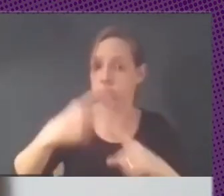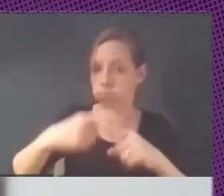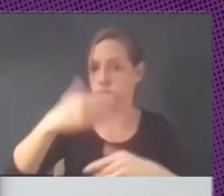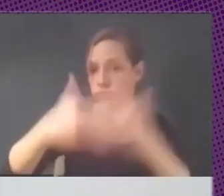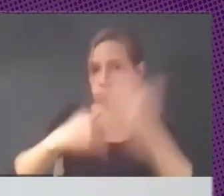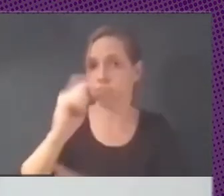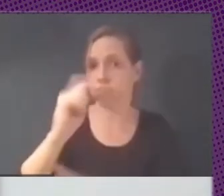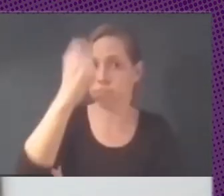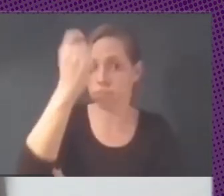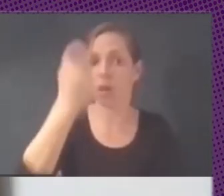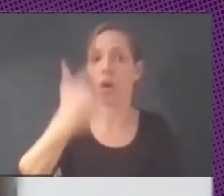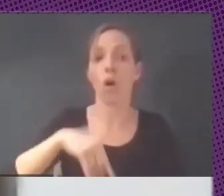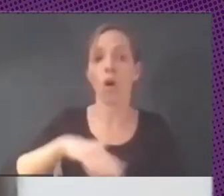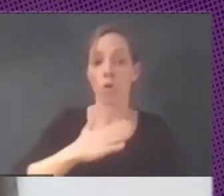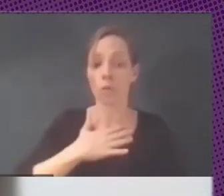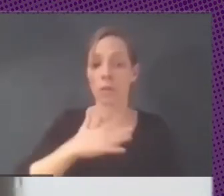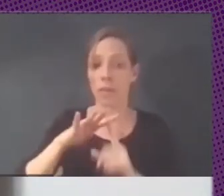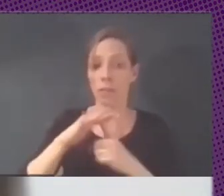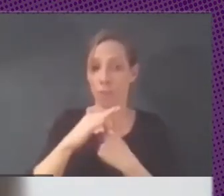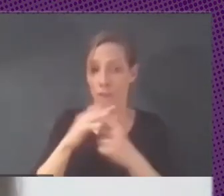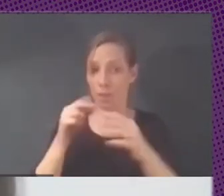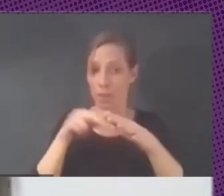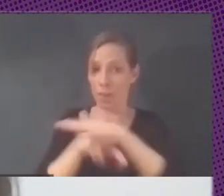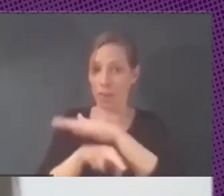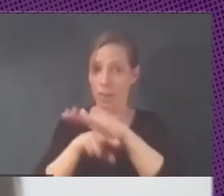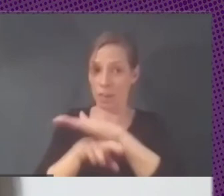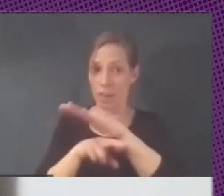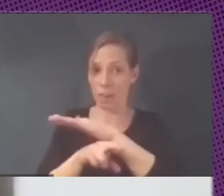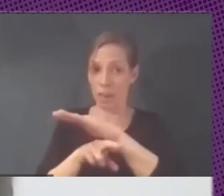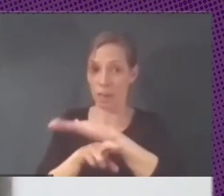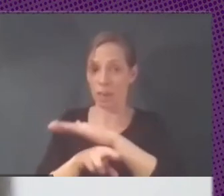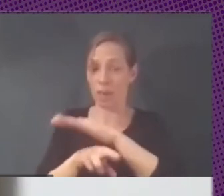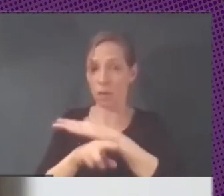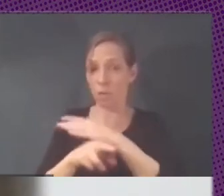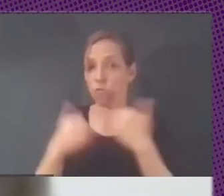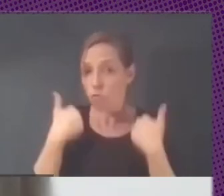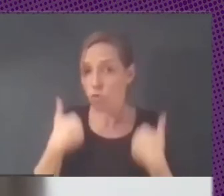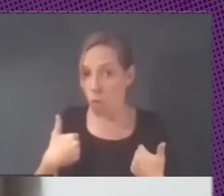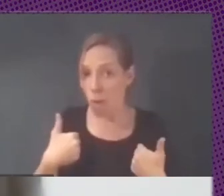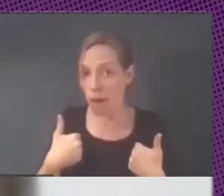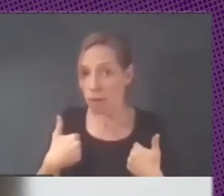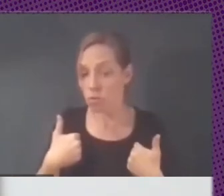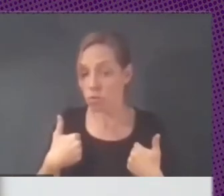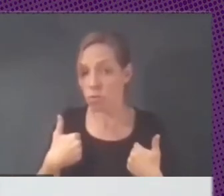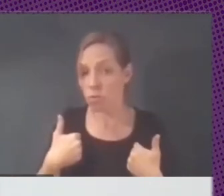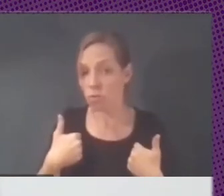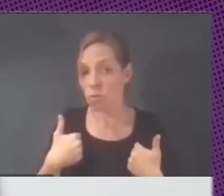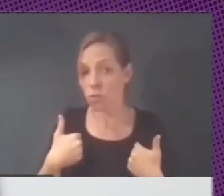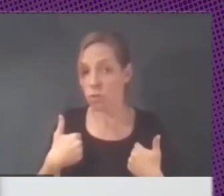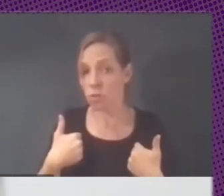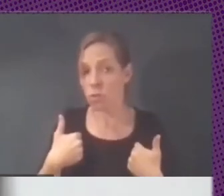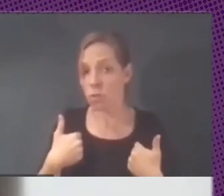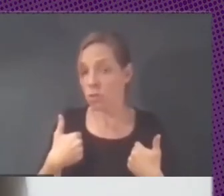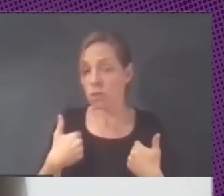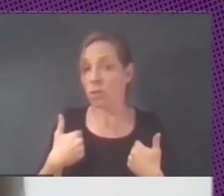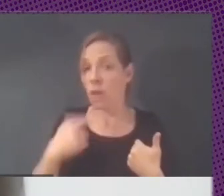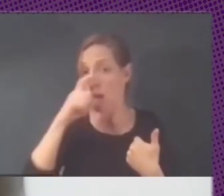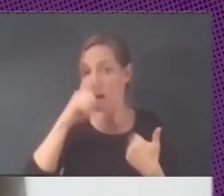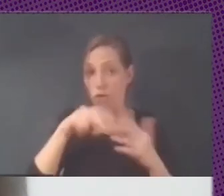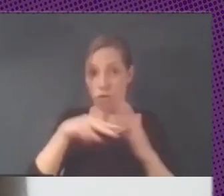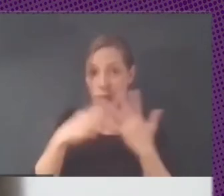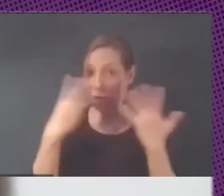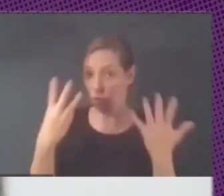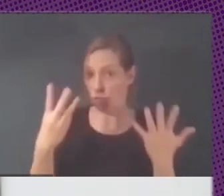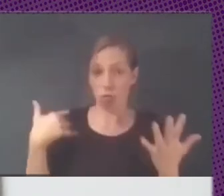con los recursos fueron recursos humanos y tenemos los mismos recursos desde el 2008 hasta